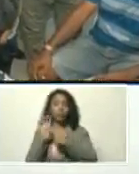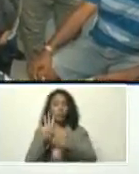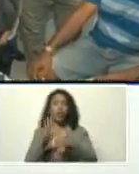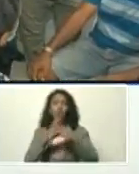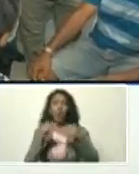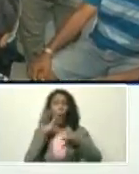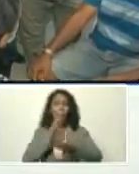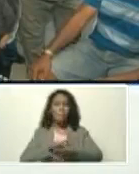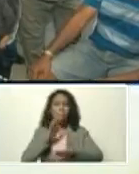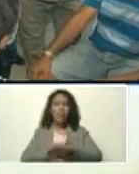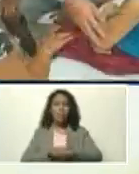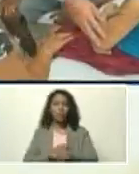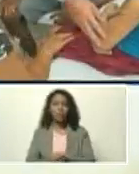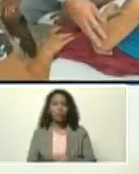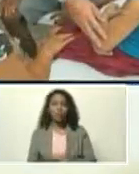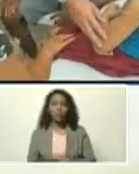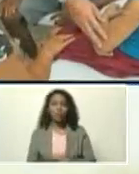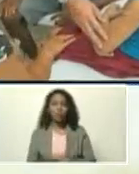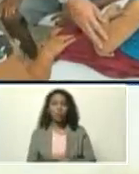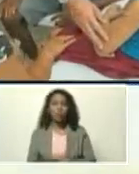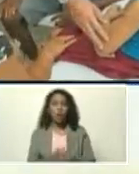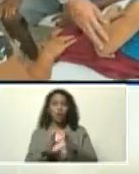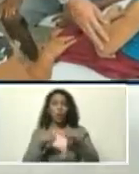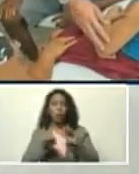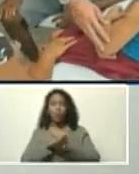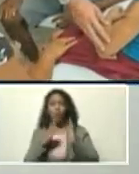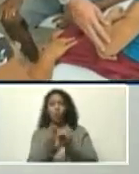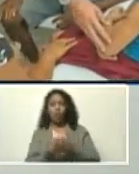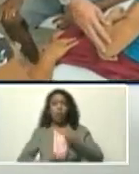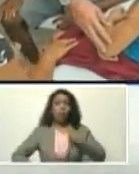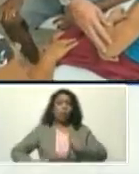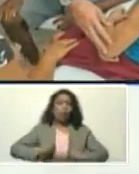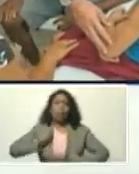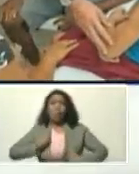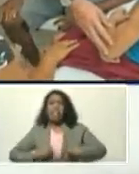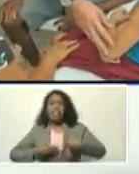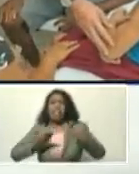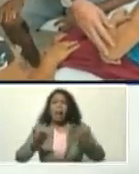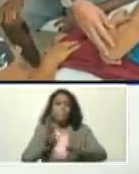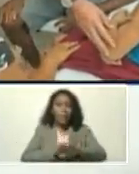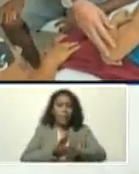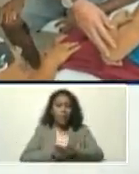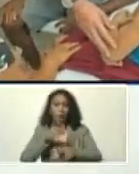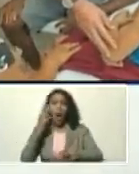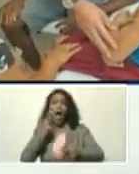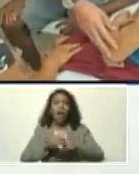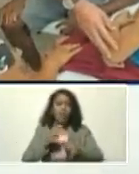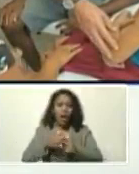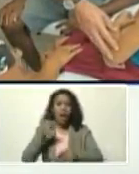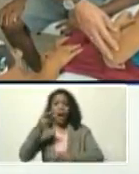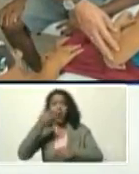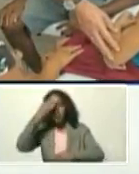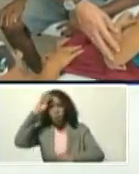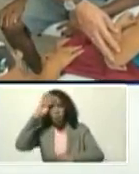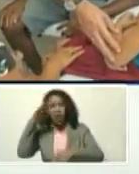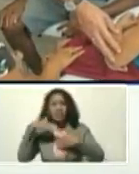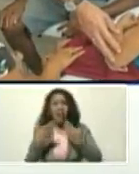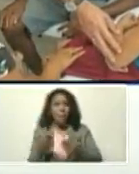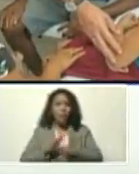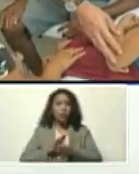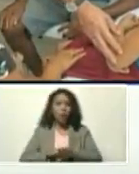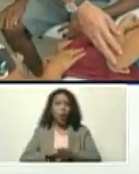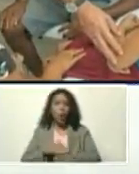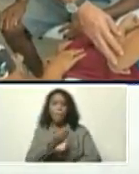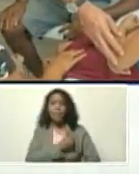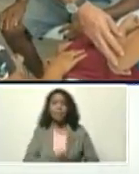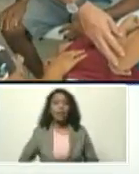todos los acontecimientos, todo el mundo, muy preocupado, que había pasado, en La Habana, el presidente, Díaz Canel, inmediatamente,